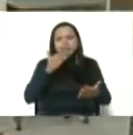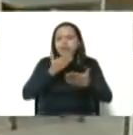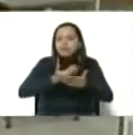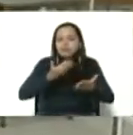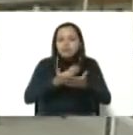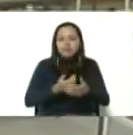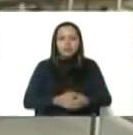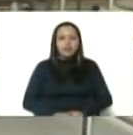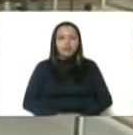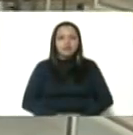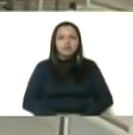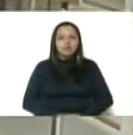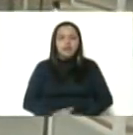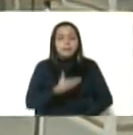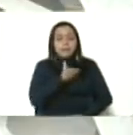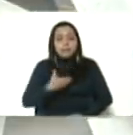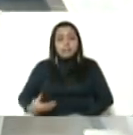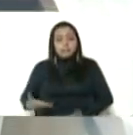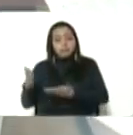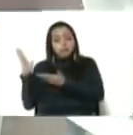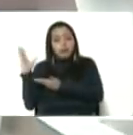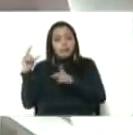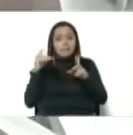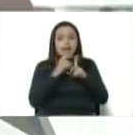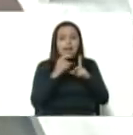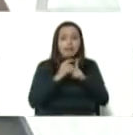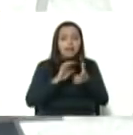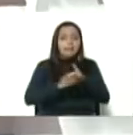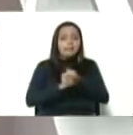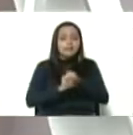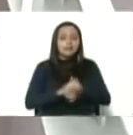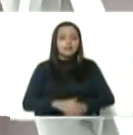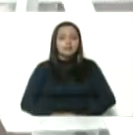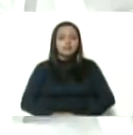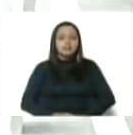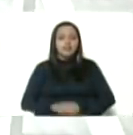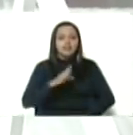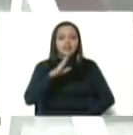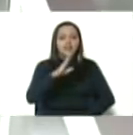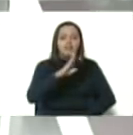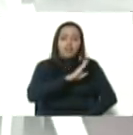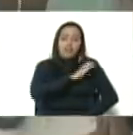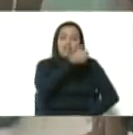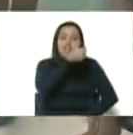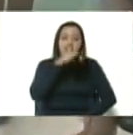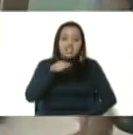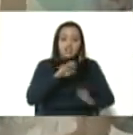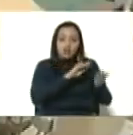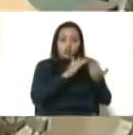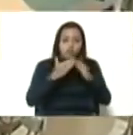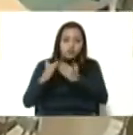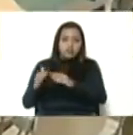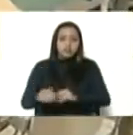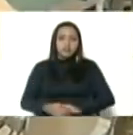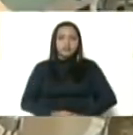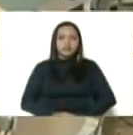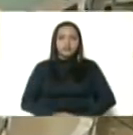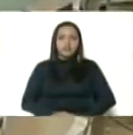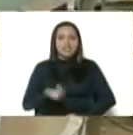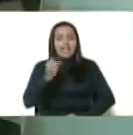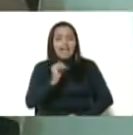Bueno, presidente, esas fueron las palabras de nuestra compañera Beatriz Herrera, jefa de esta comunidad y va a ser